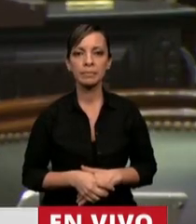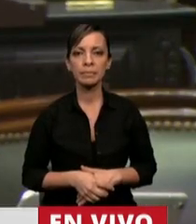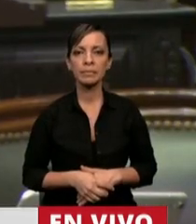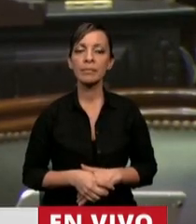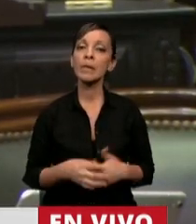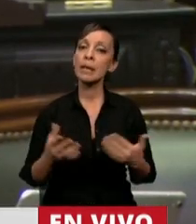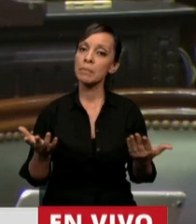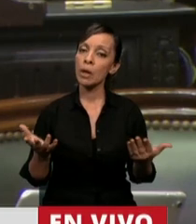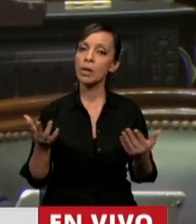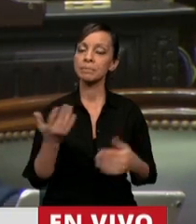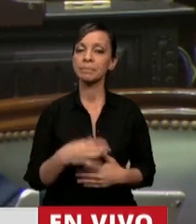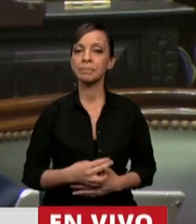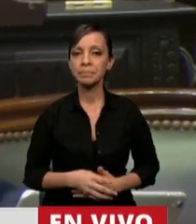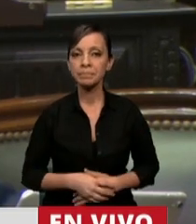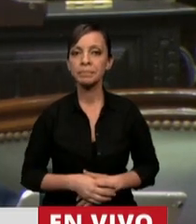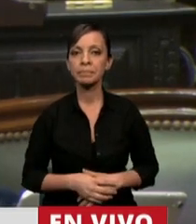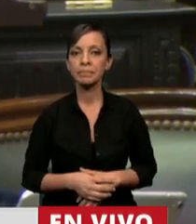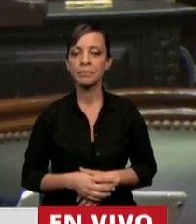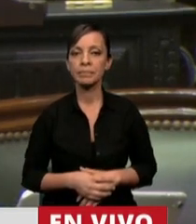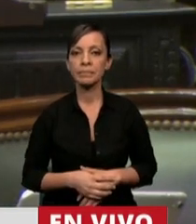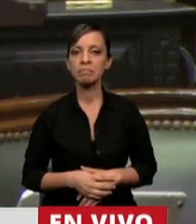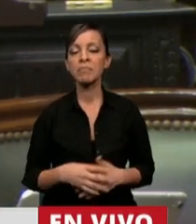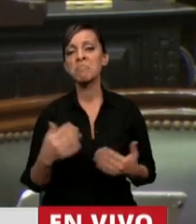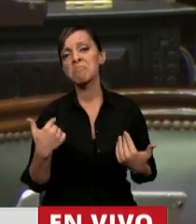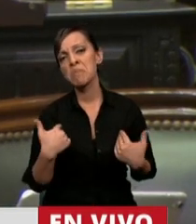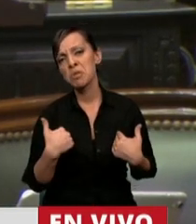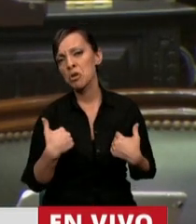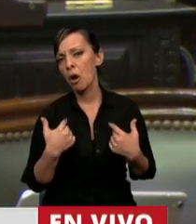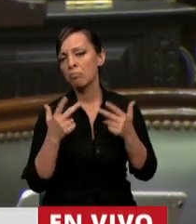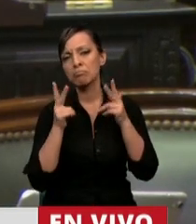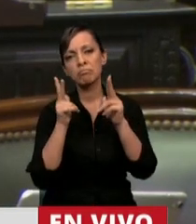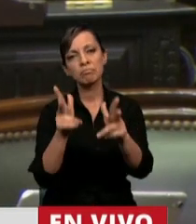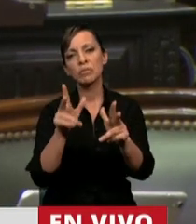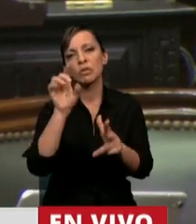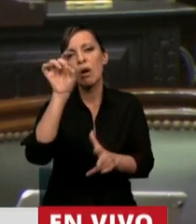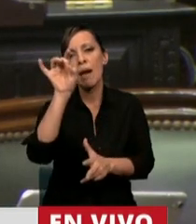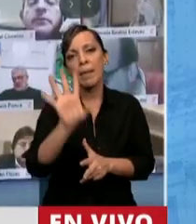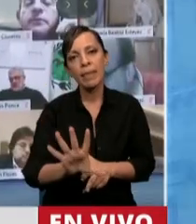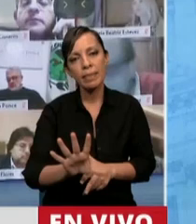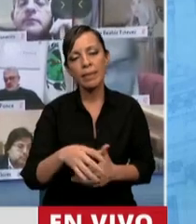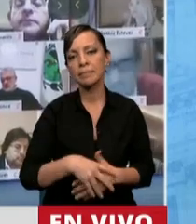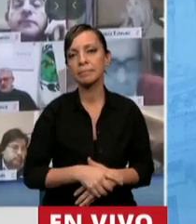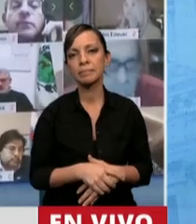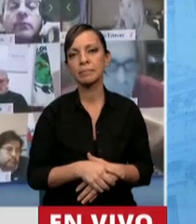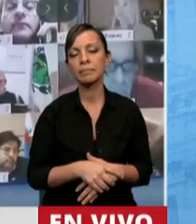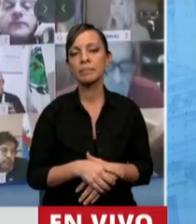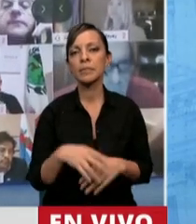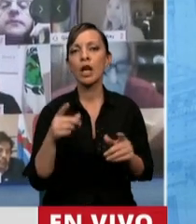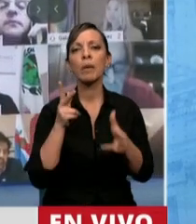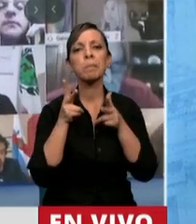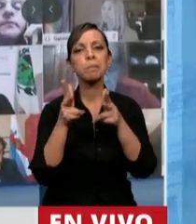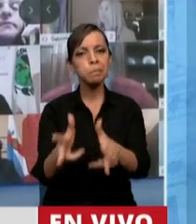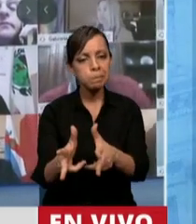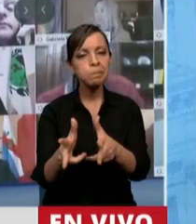Mire, señor Presidente, yo no solamente voy a ratificar lo que aquí se ha dicho respecto